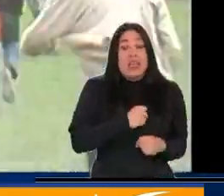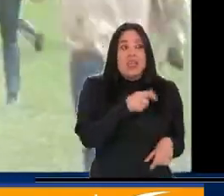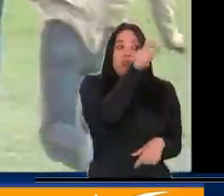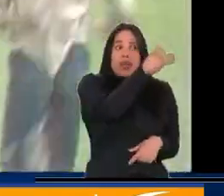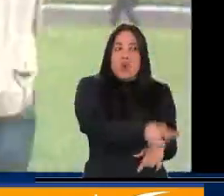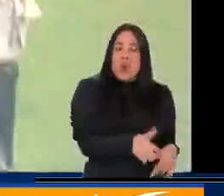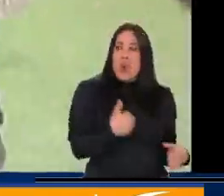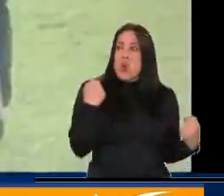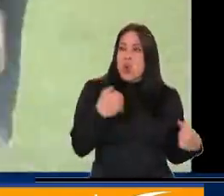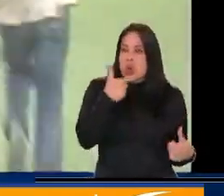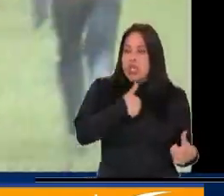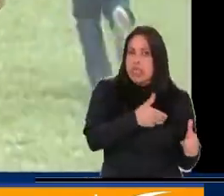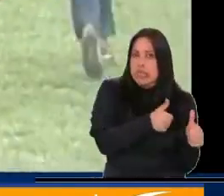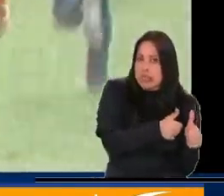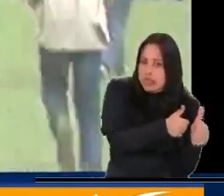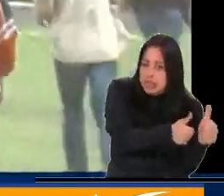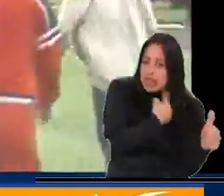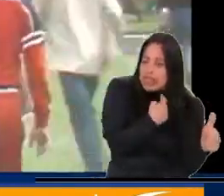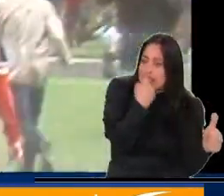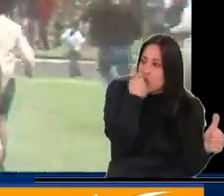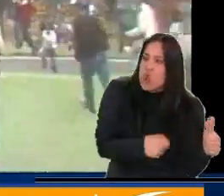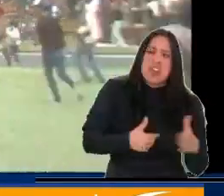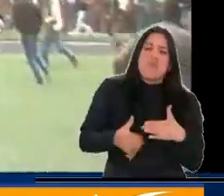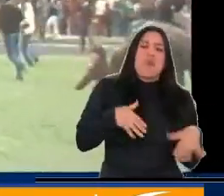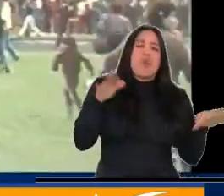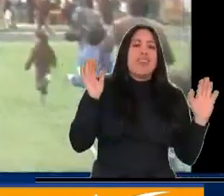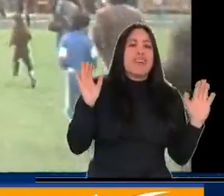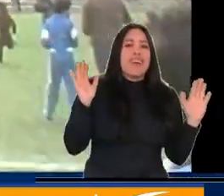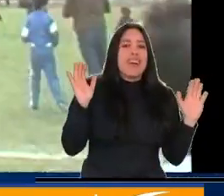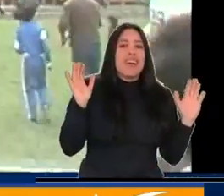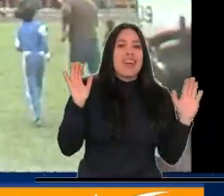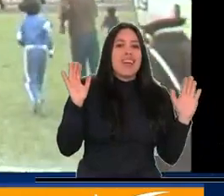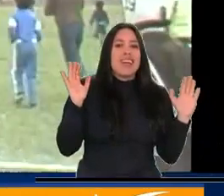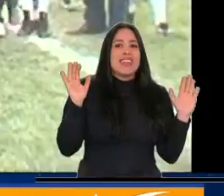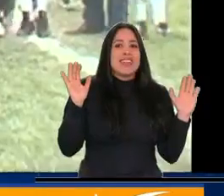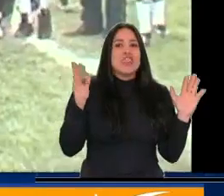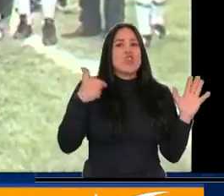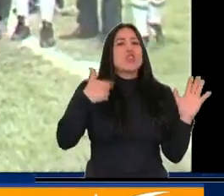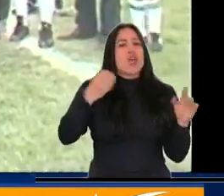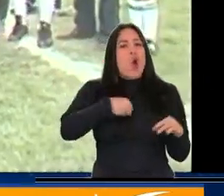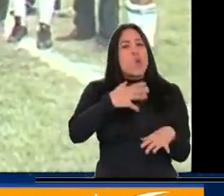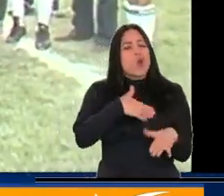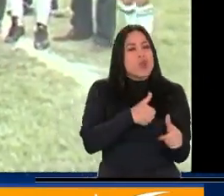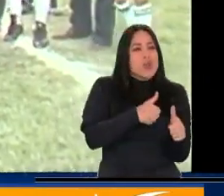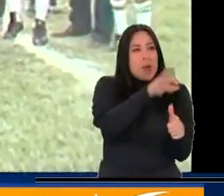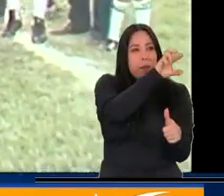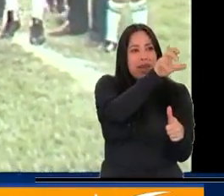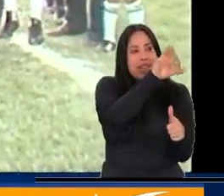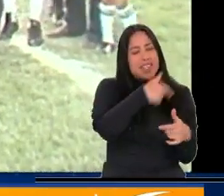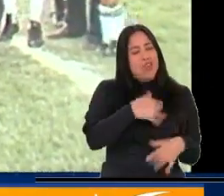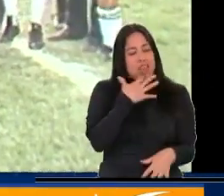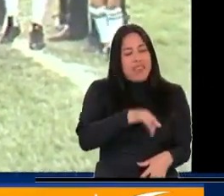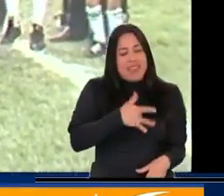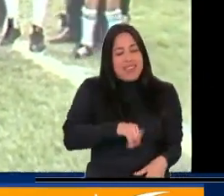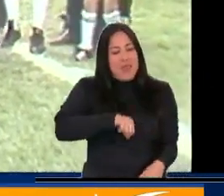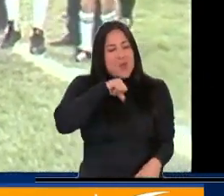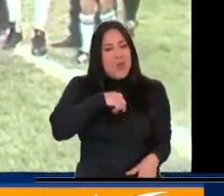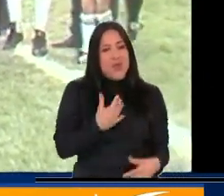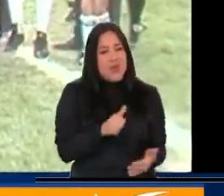cabeza, sinceramente, pero bueno, afortunadamente, tuve esa oportunidad y estoy orgulloso,